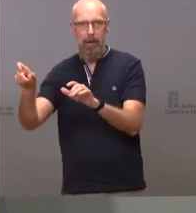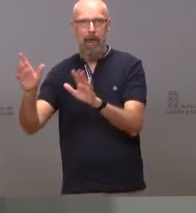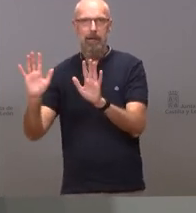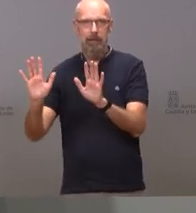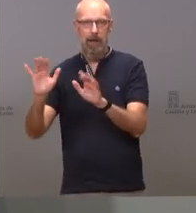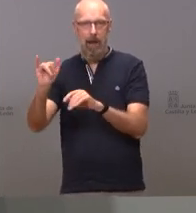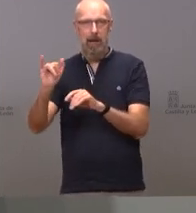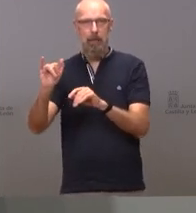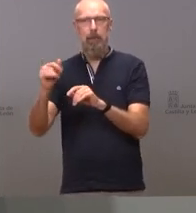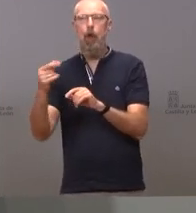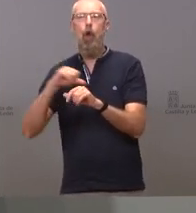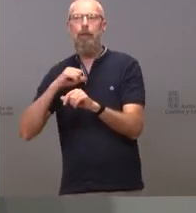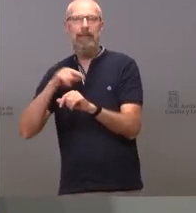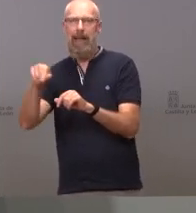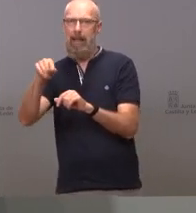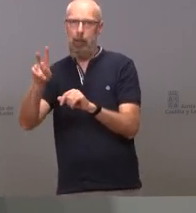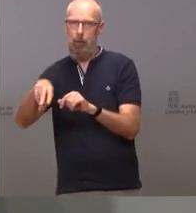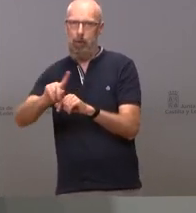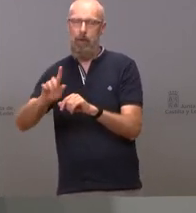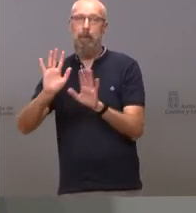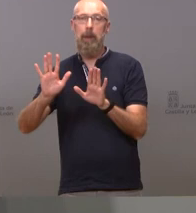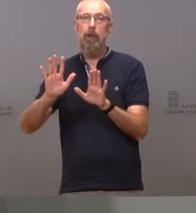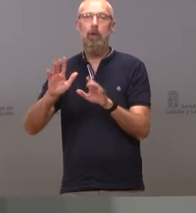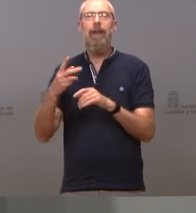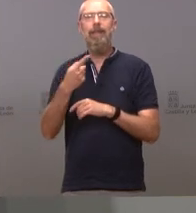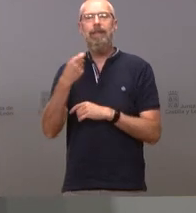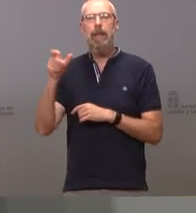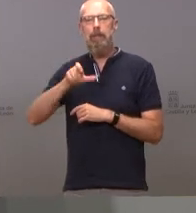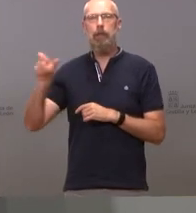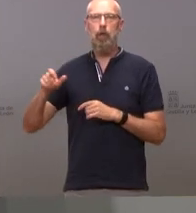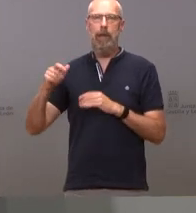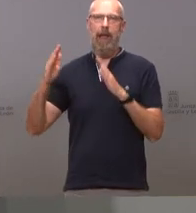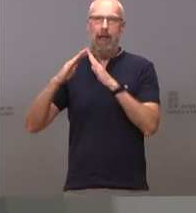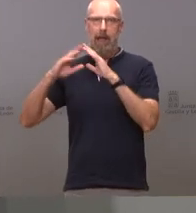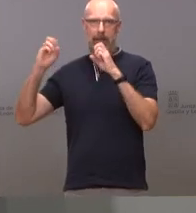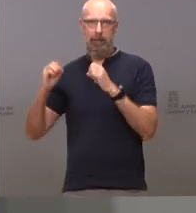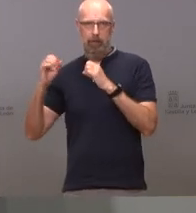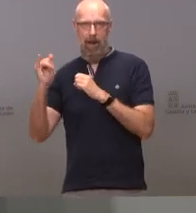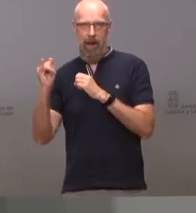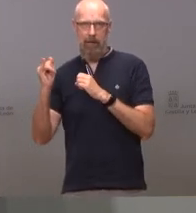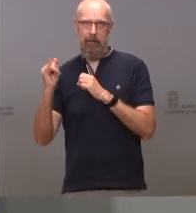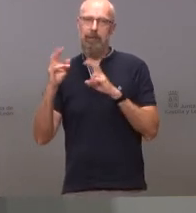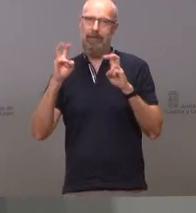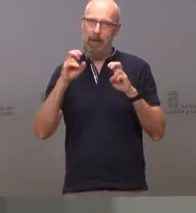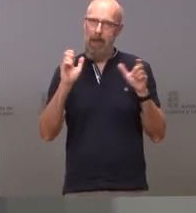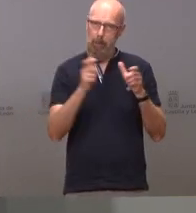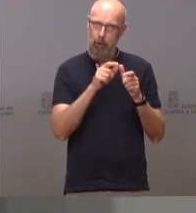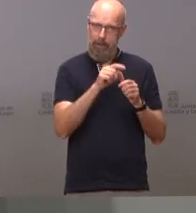hospitalizado y hay 100 personas en cuarentena en este momento esa es la situación respecto a ese brote